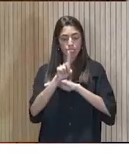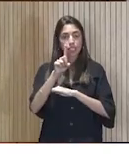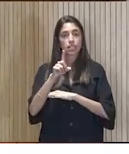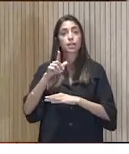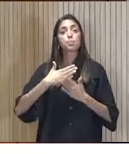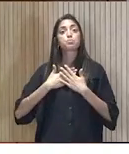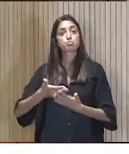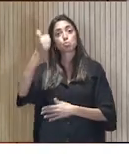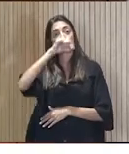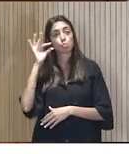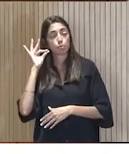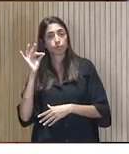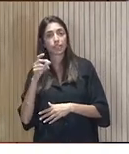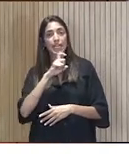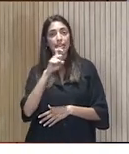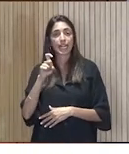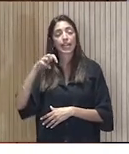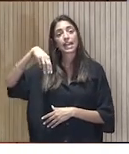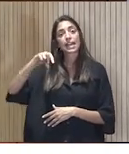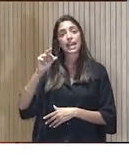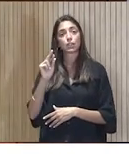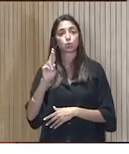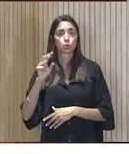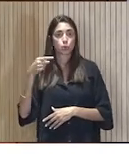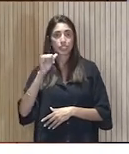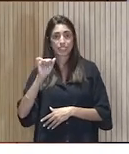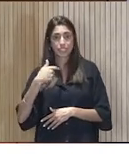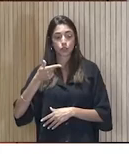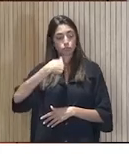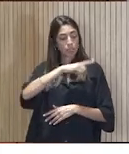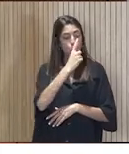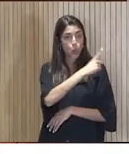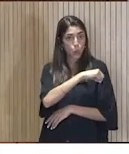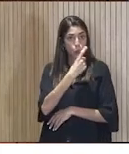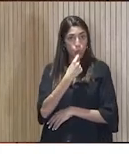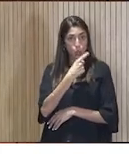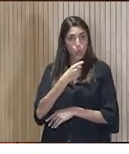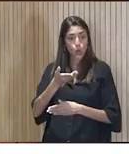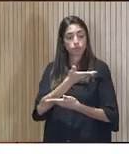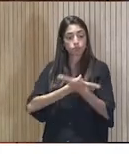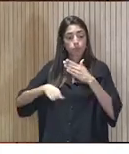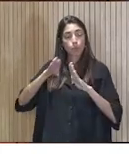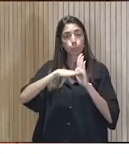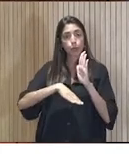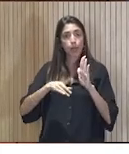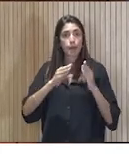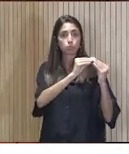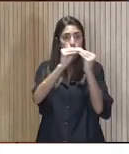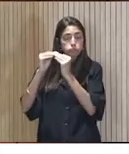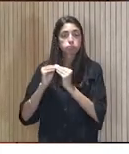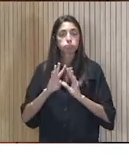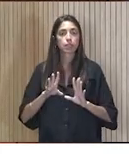Naturgy, junto con voluntarias y voluntarios de la Cruz Roja, hacemos un programa común. Energía hay que consumir, pero no